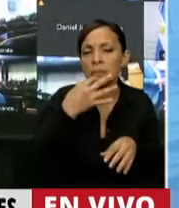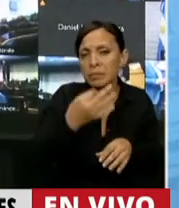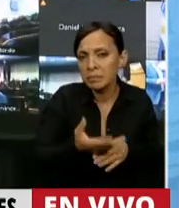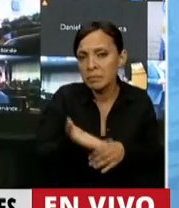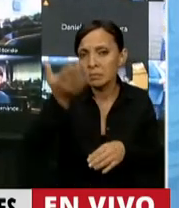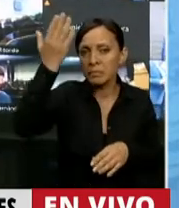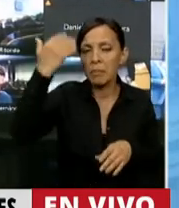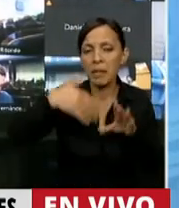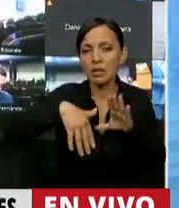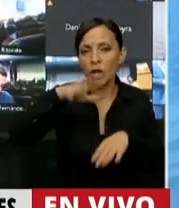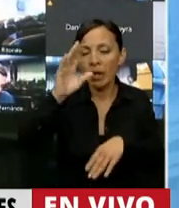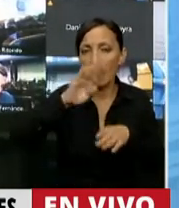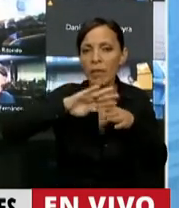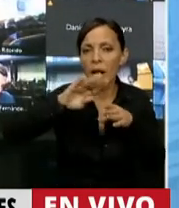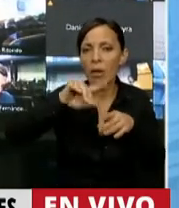mayoría,